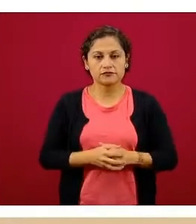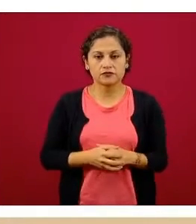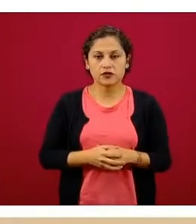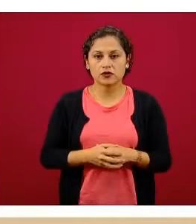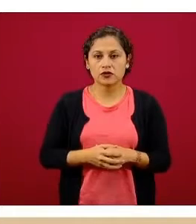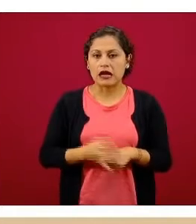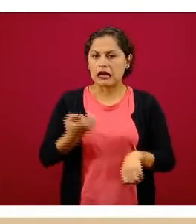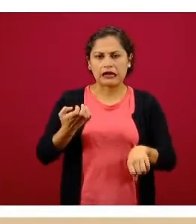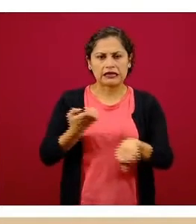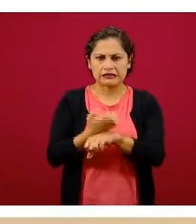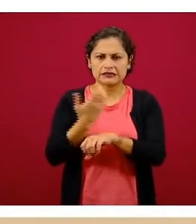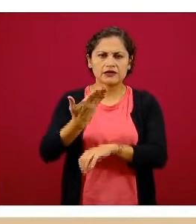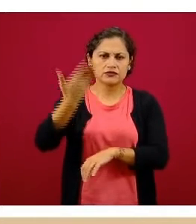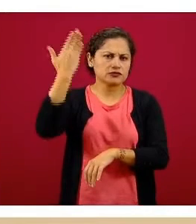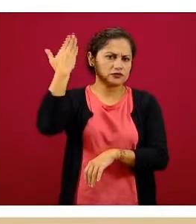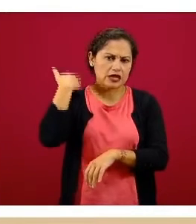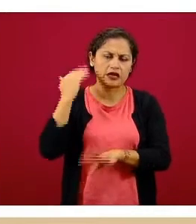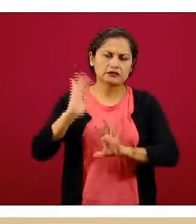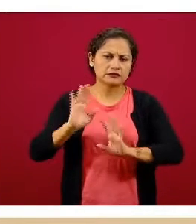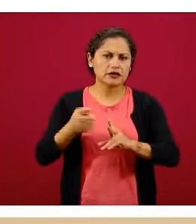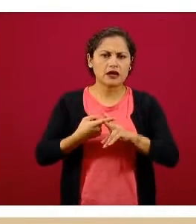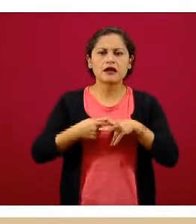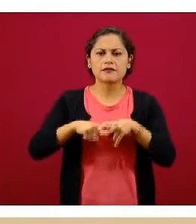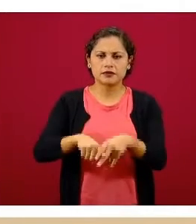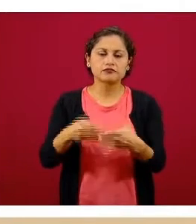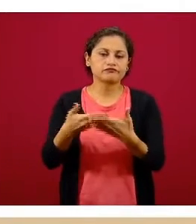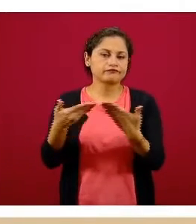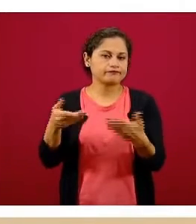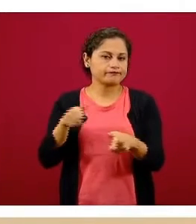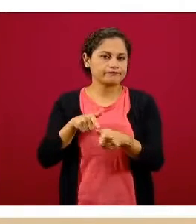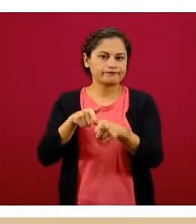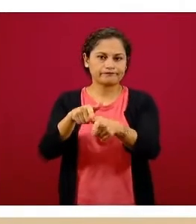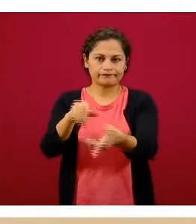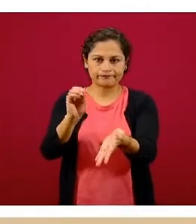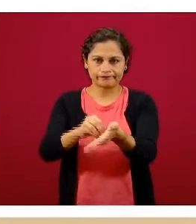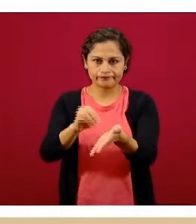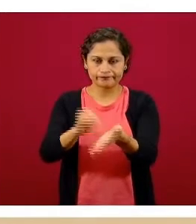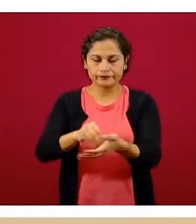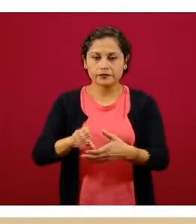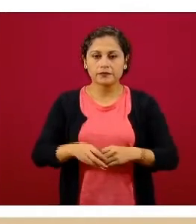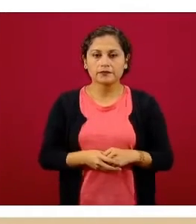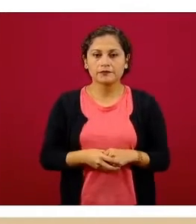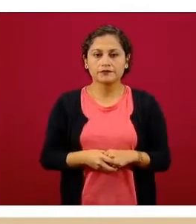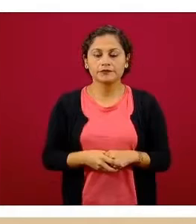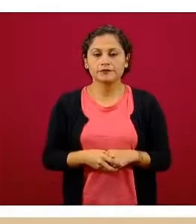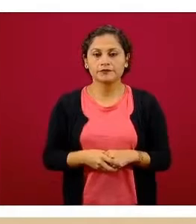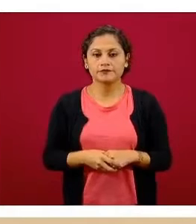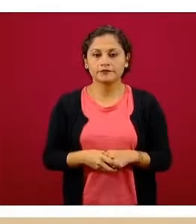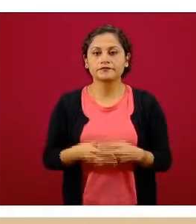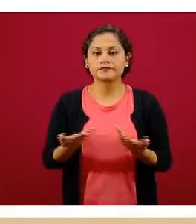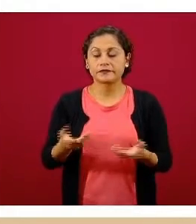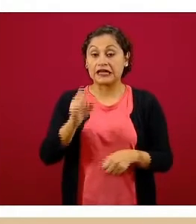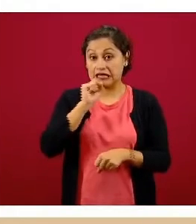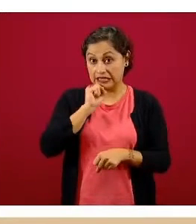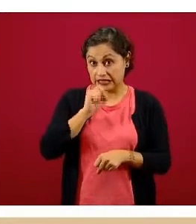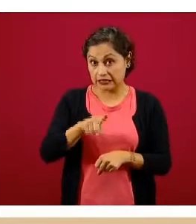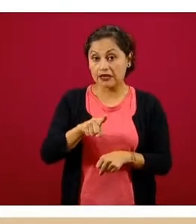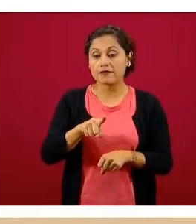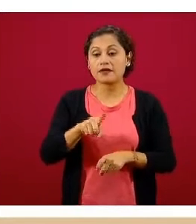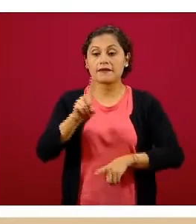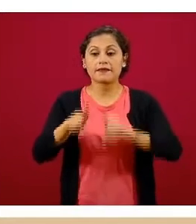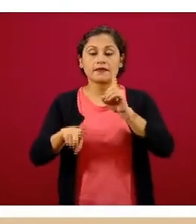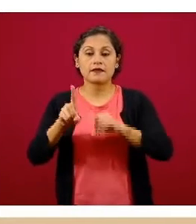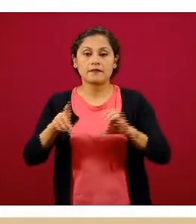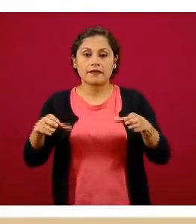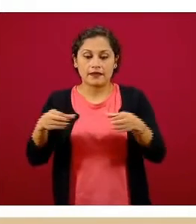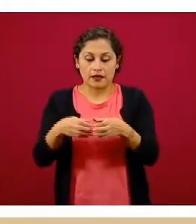estados que desde un principio iniciaron, de hecho con la transmisión y que en base también a la población que tienen cada